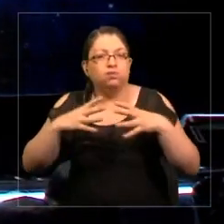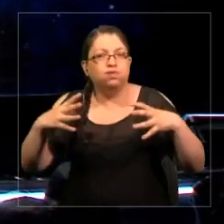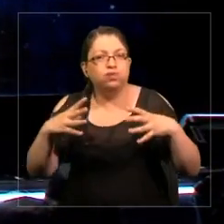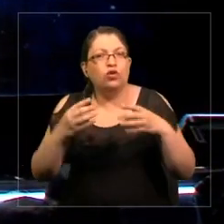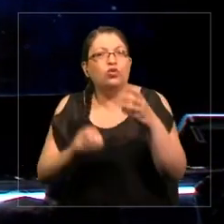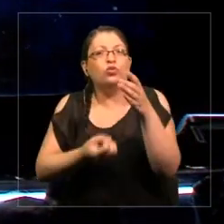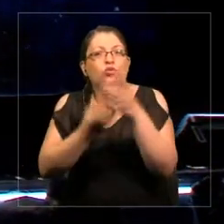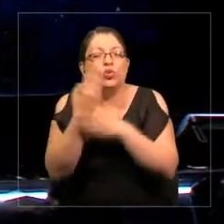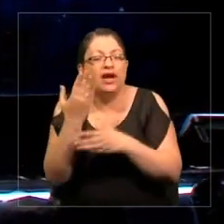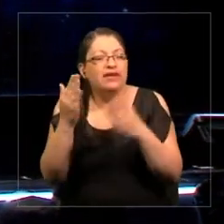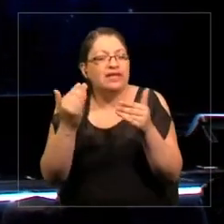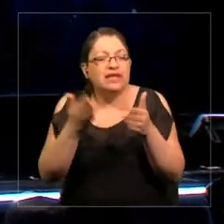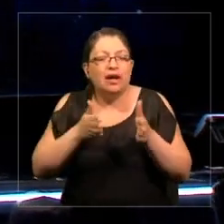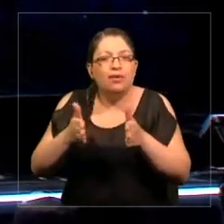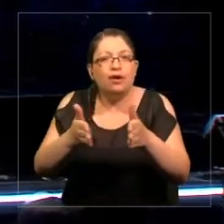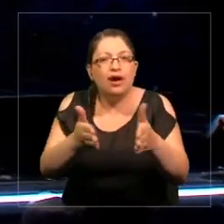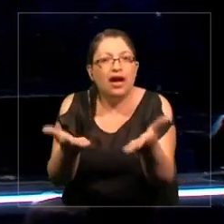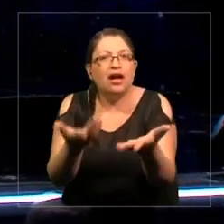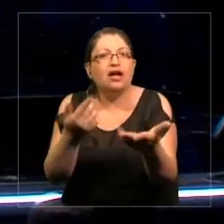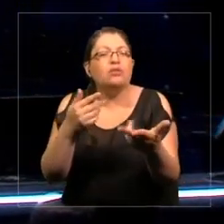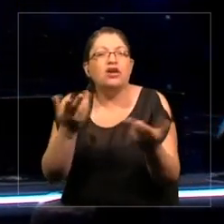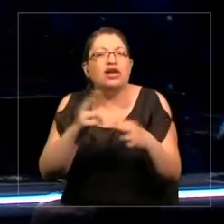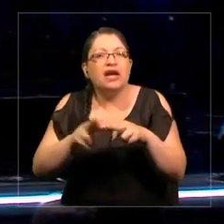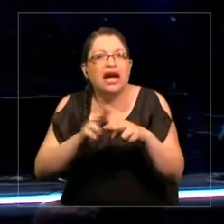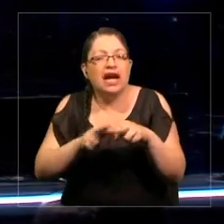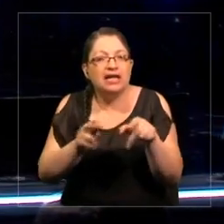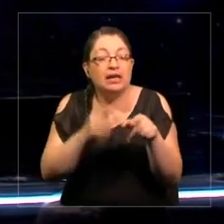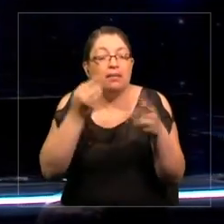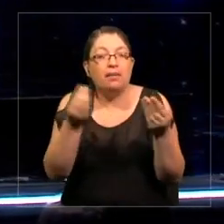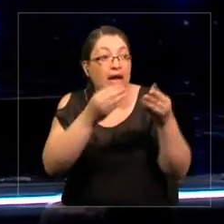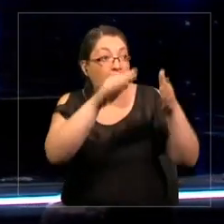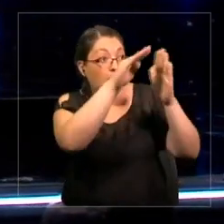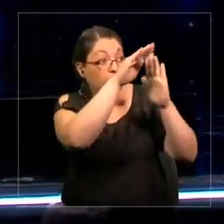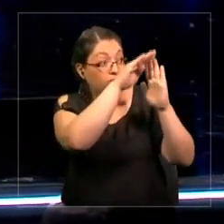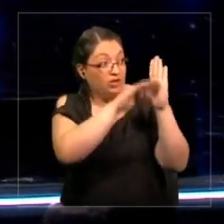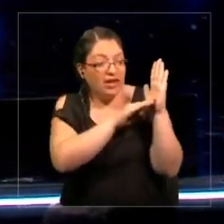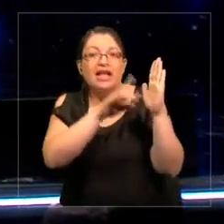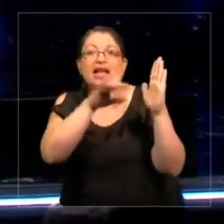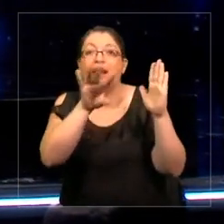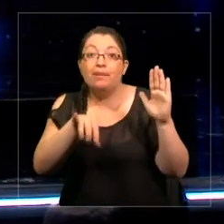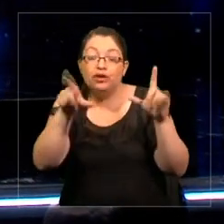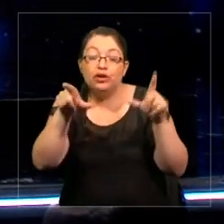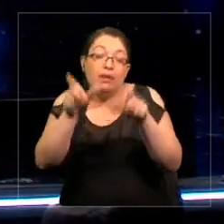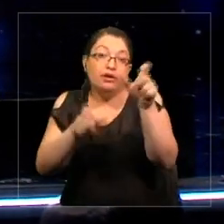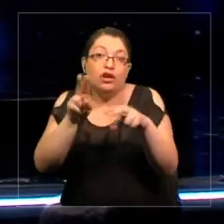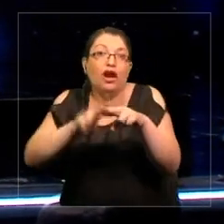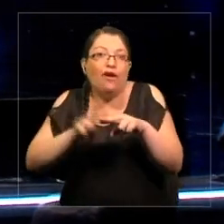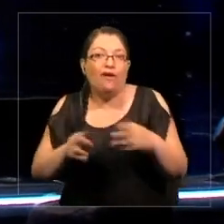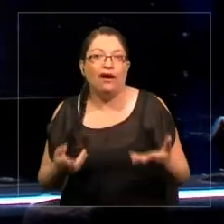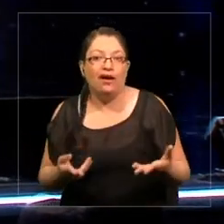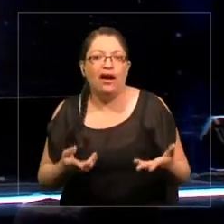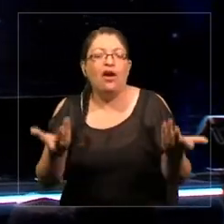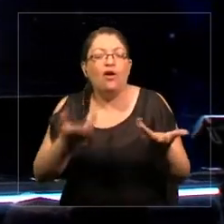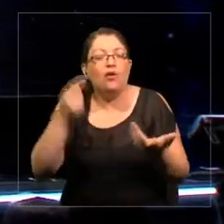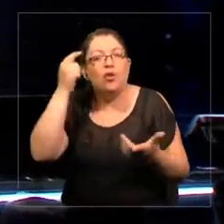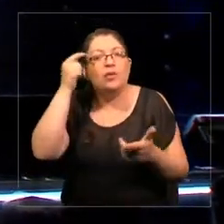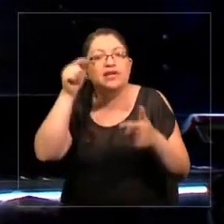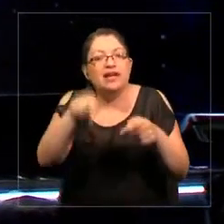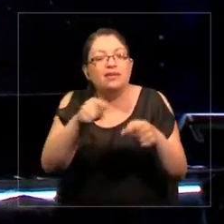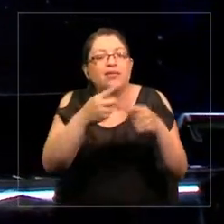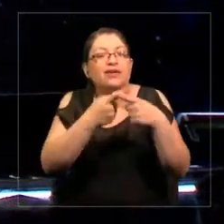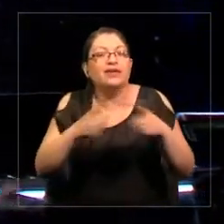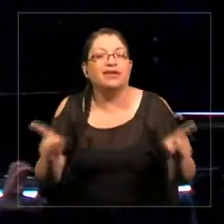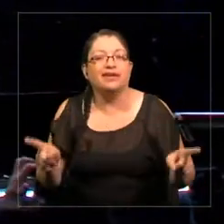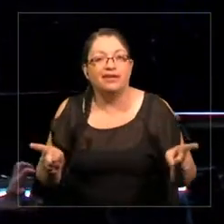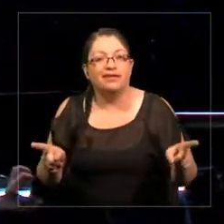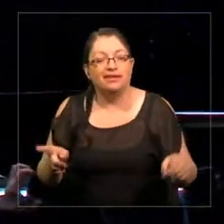camino, una ruta para hacer que estas recomendaciones se implementen. ¿Cómo podemos pensar sobre esto de manera diferente?